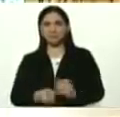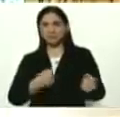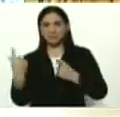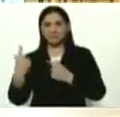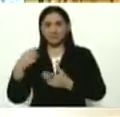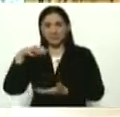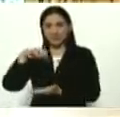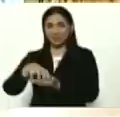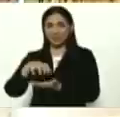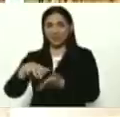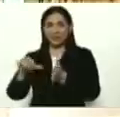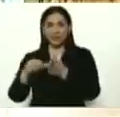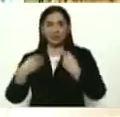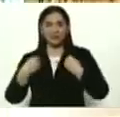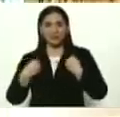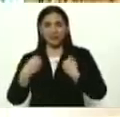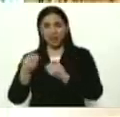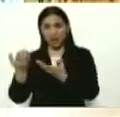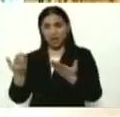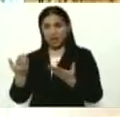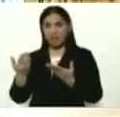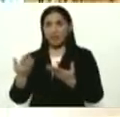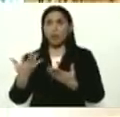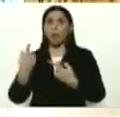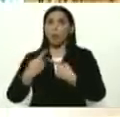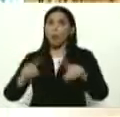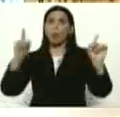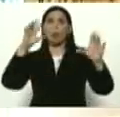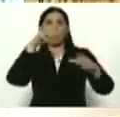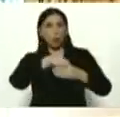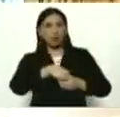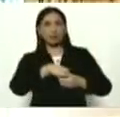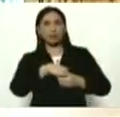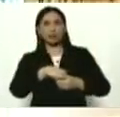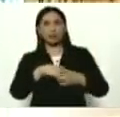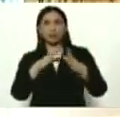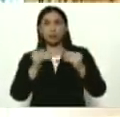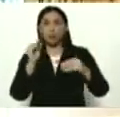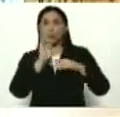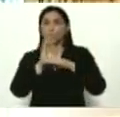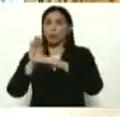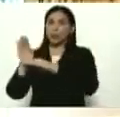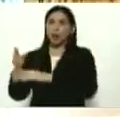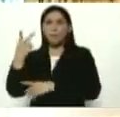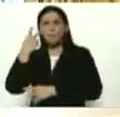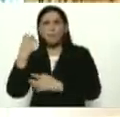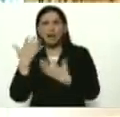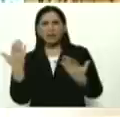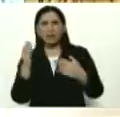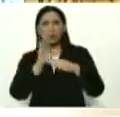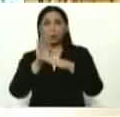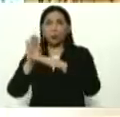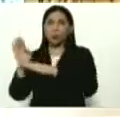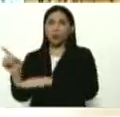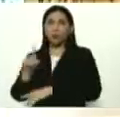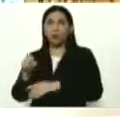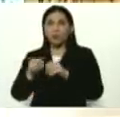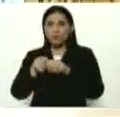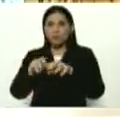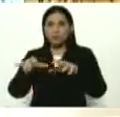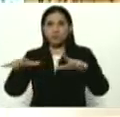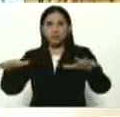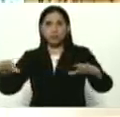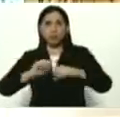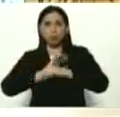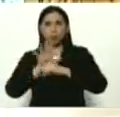origen. Y allí pasa otra cuarentena. Todos esos cuidados, ¿para qué? Para cuidar que no se expanda el coronavirus